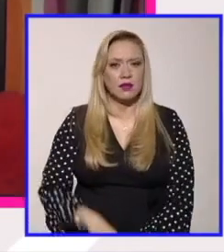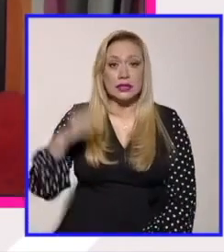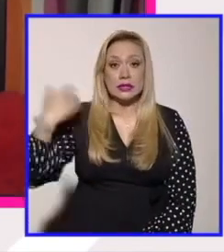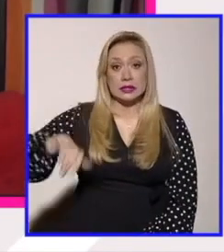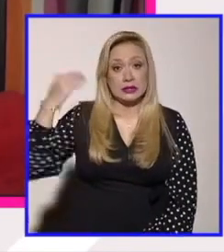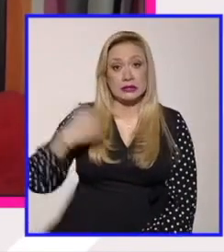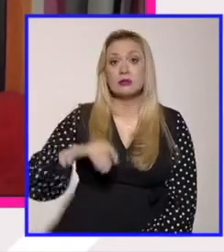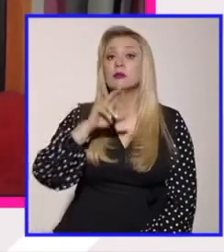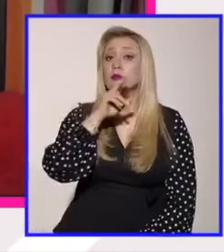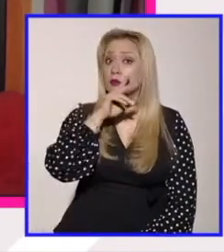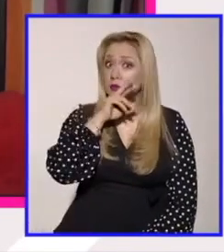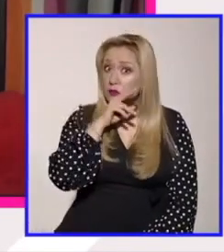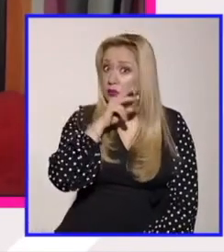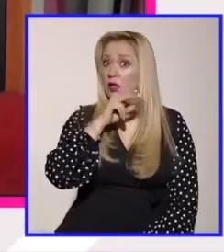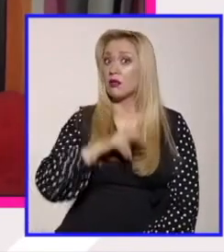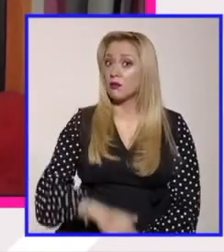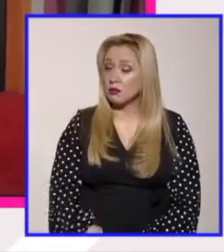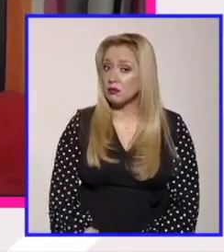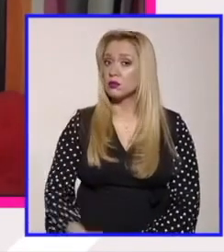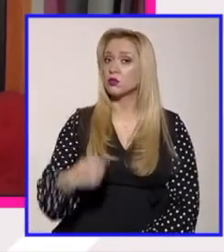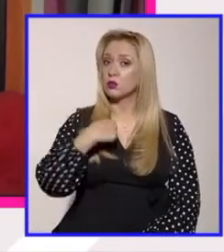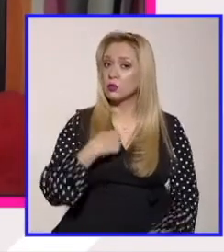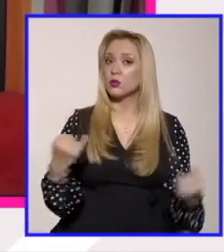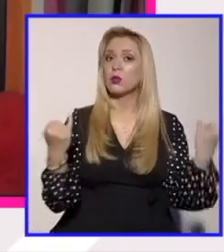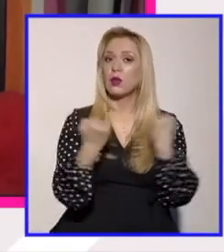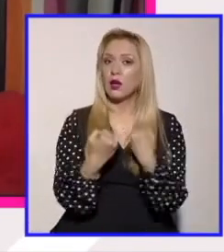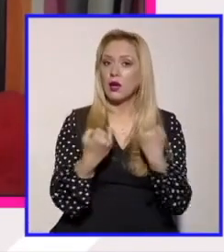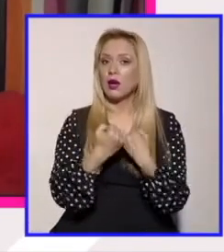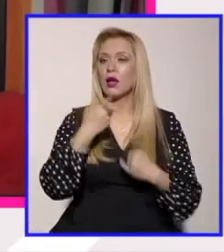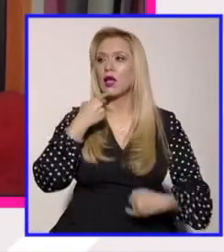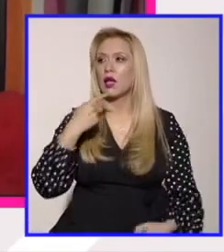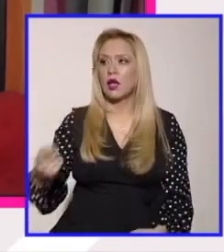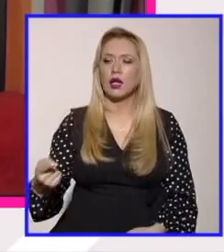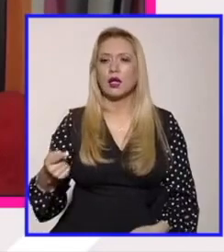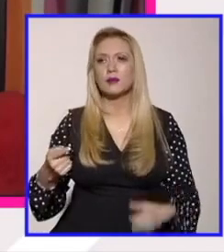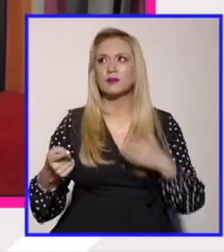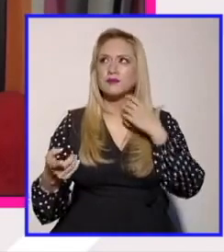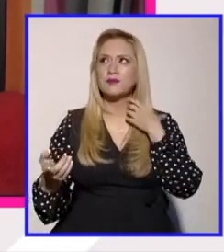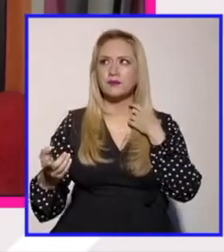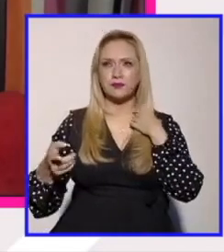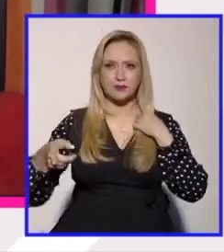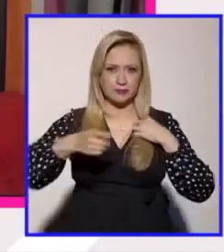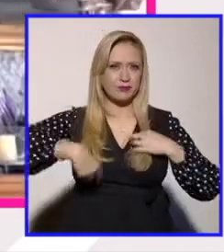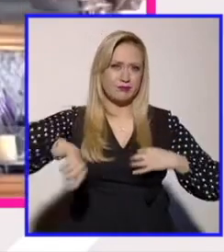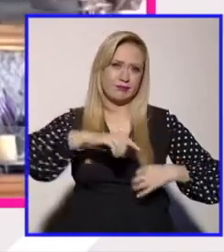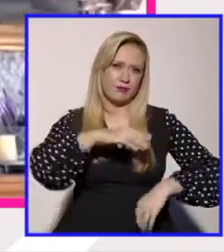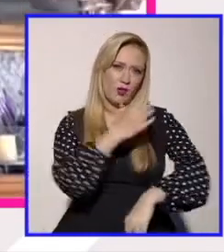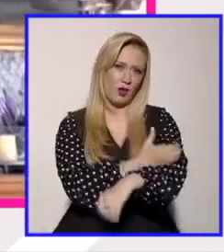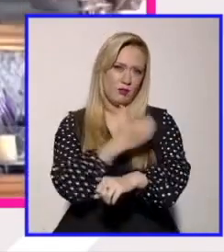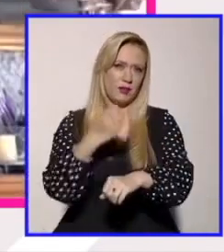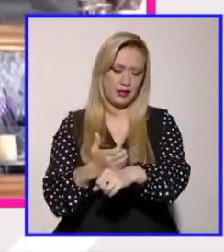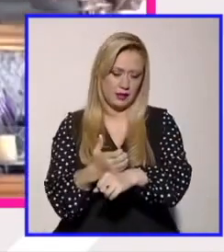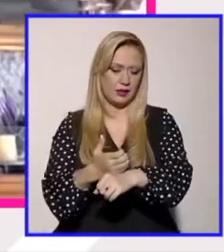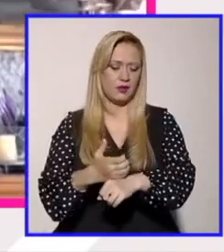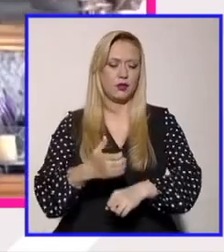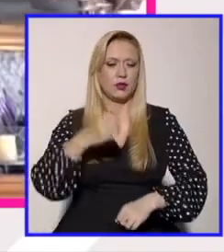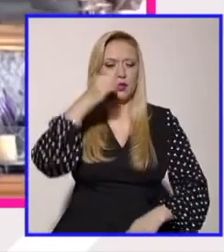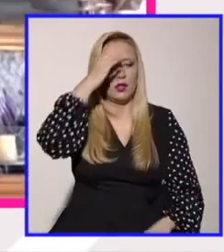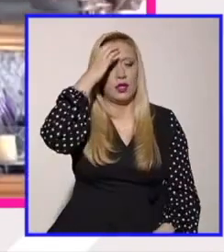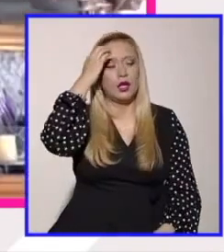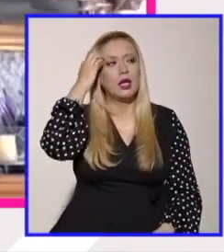porque justo yo también de repente he visto por parte de compañeres pues esta